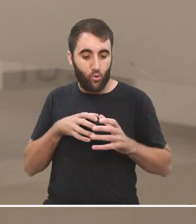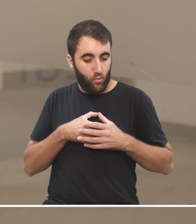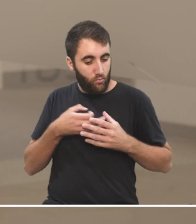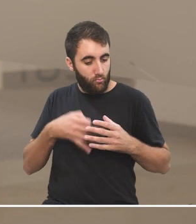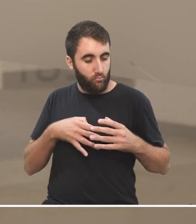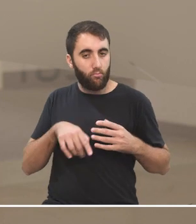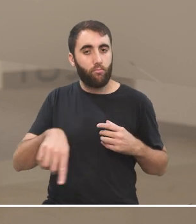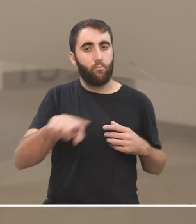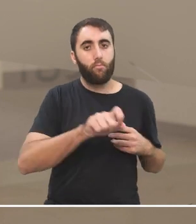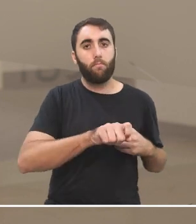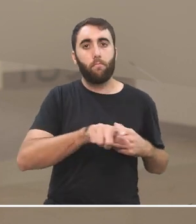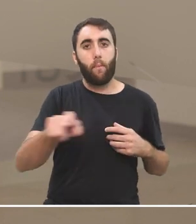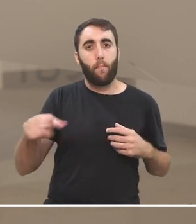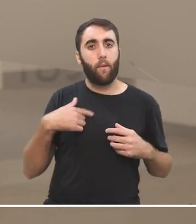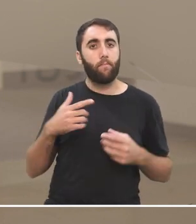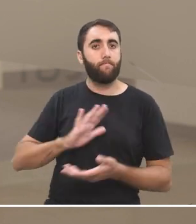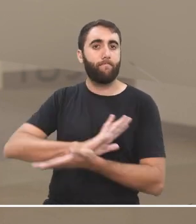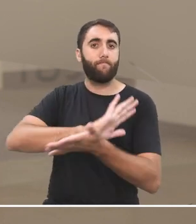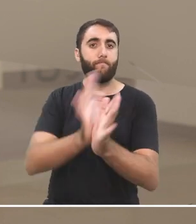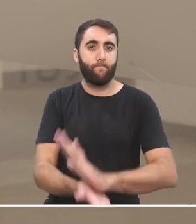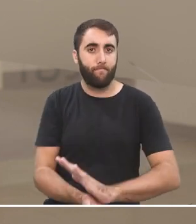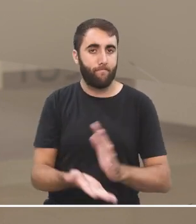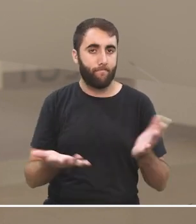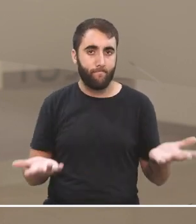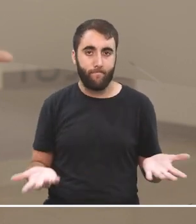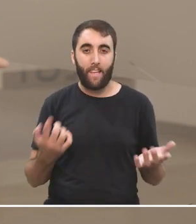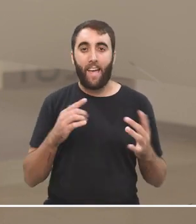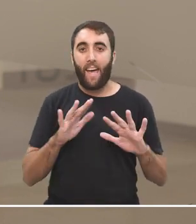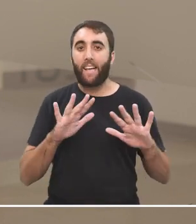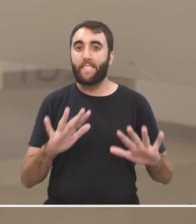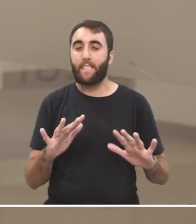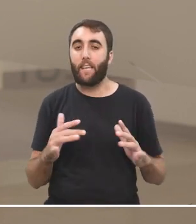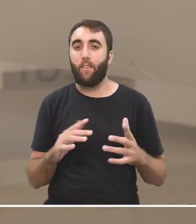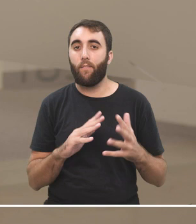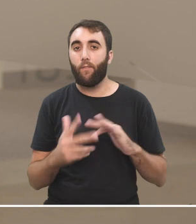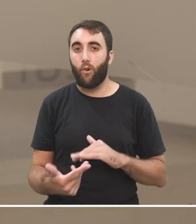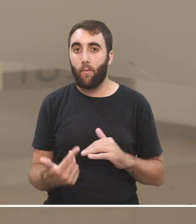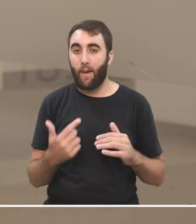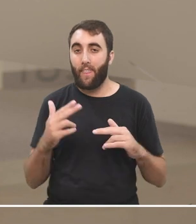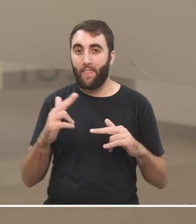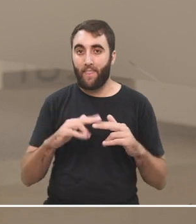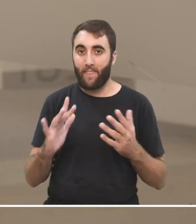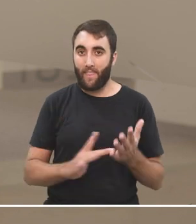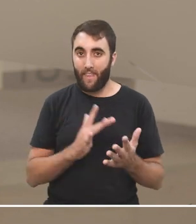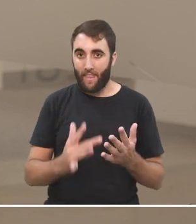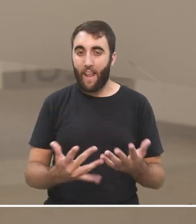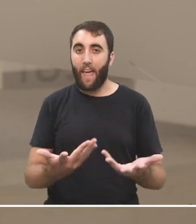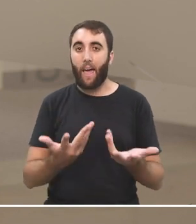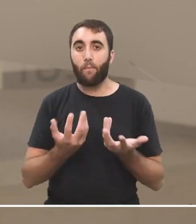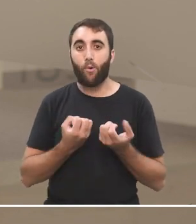tener derecho a vivir y los otros deberían ser exterminados entonces en un sentido el entorno digital contribuyó a